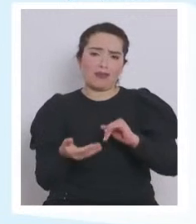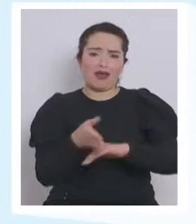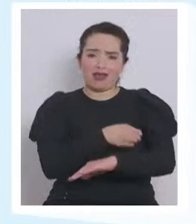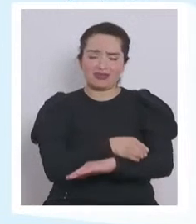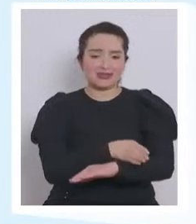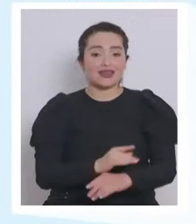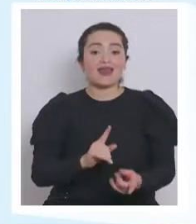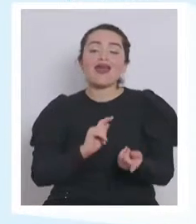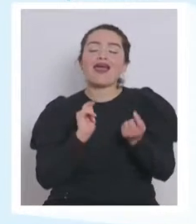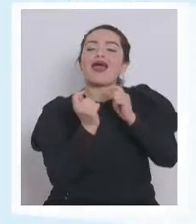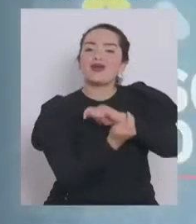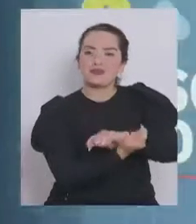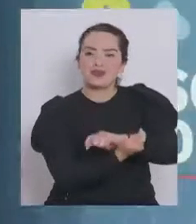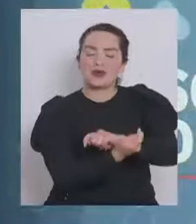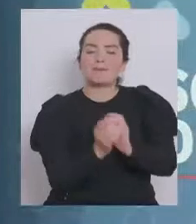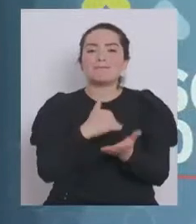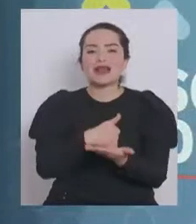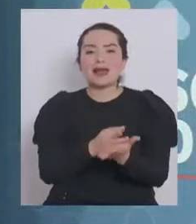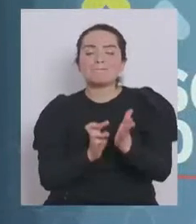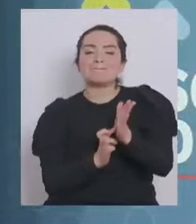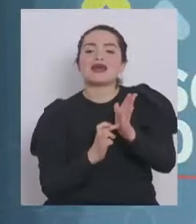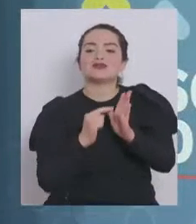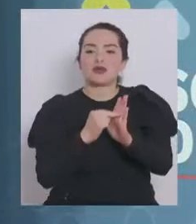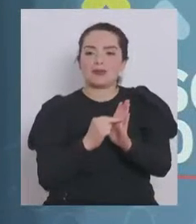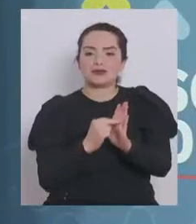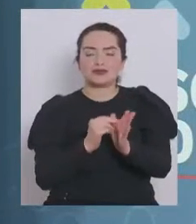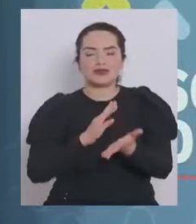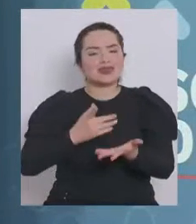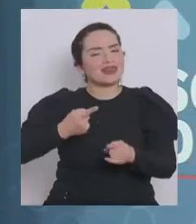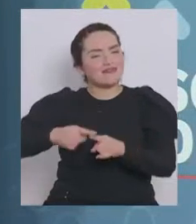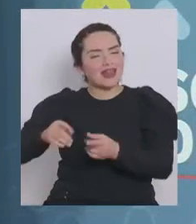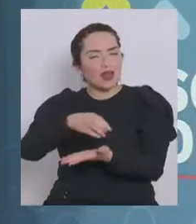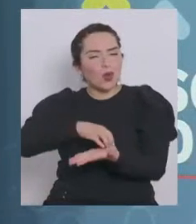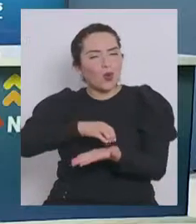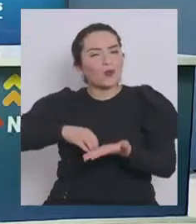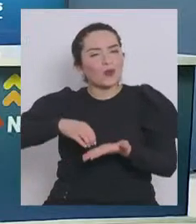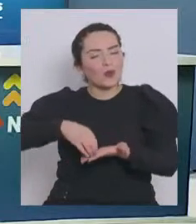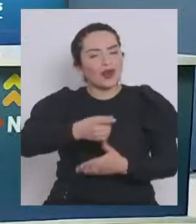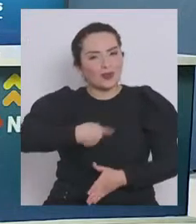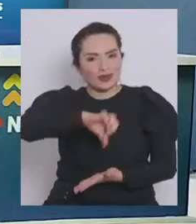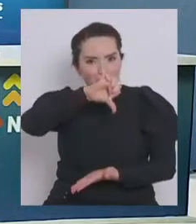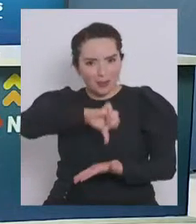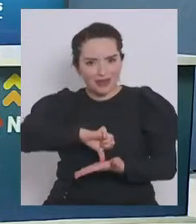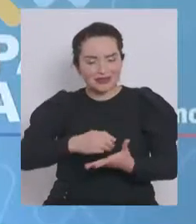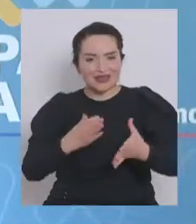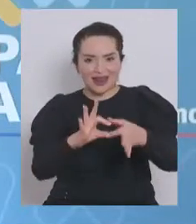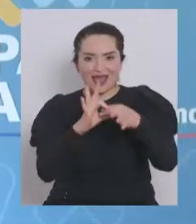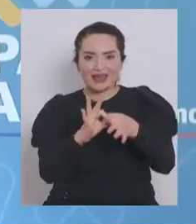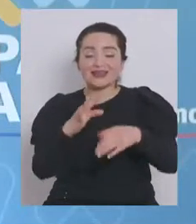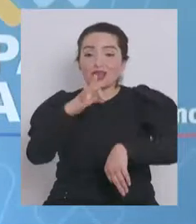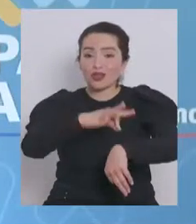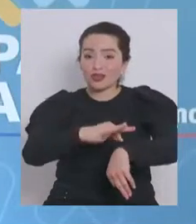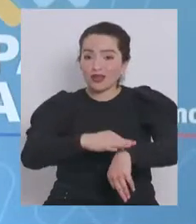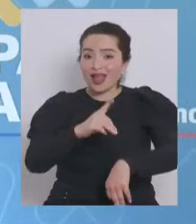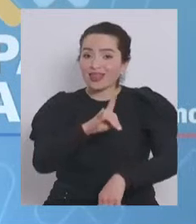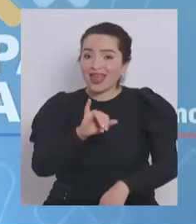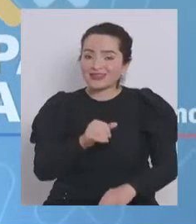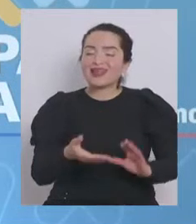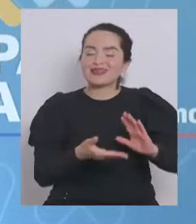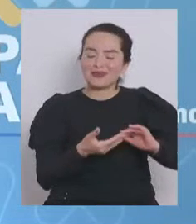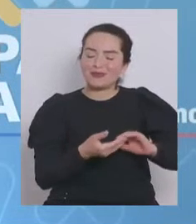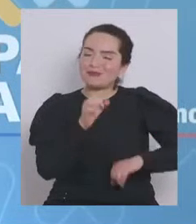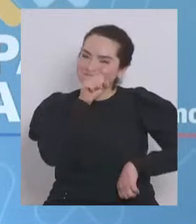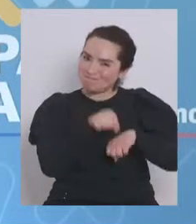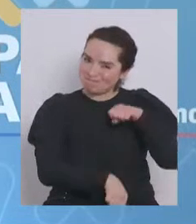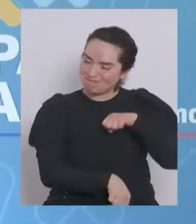cambios que se realizaron en el paso a paso en todas las comunas de nuestro país. Muchas gracias, doctora Daza. Disculpas aceptadas.